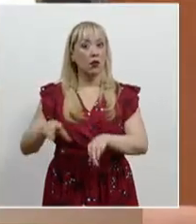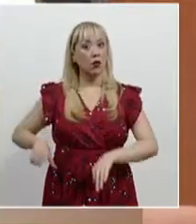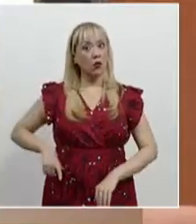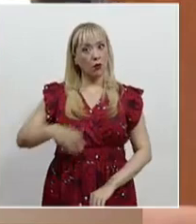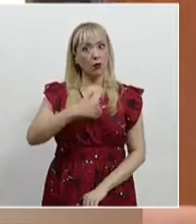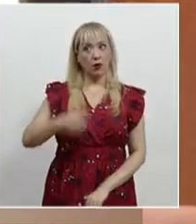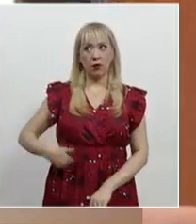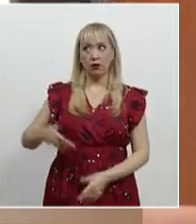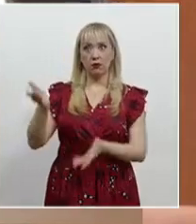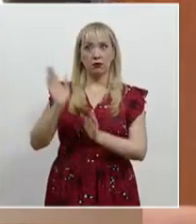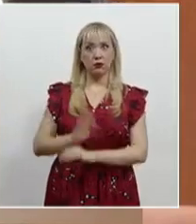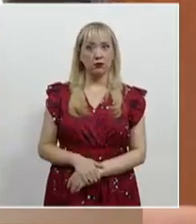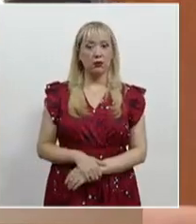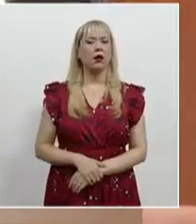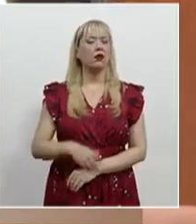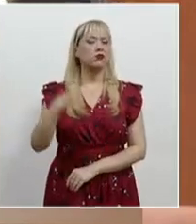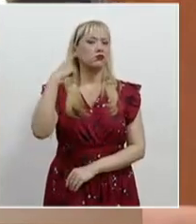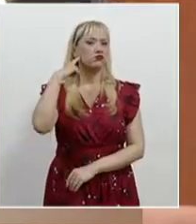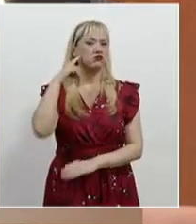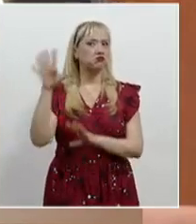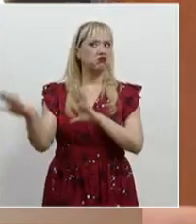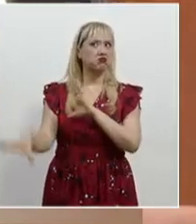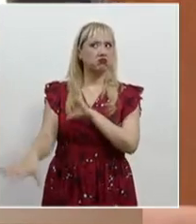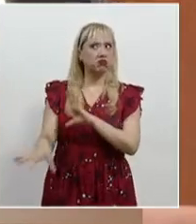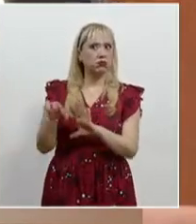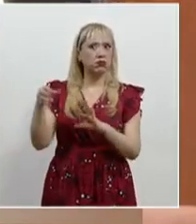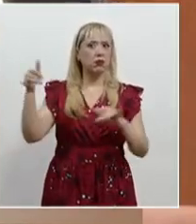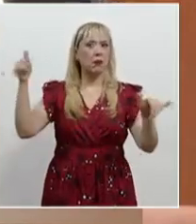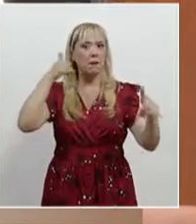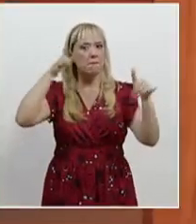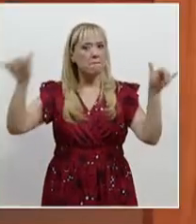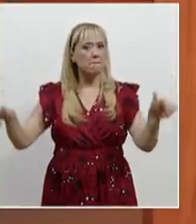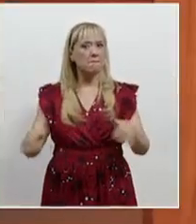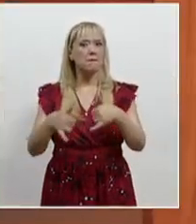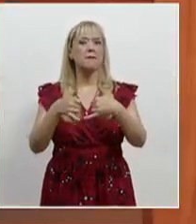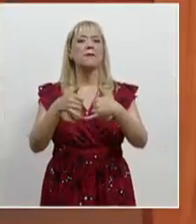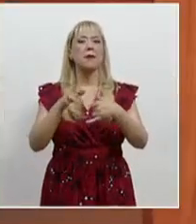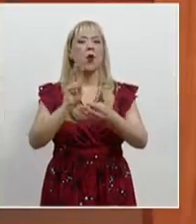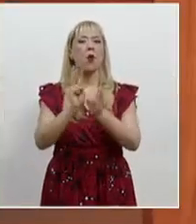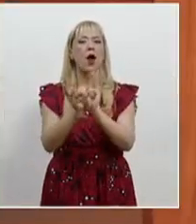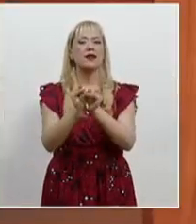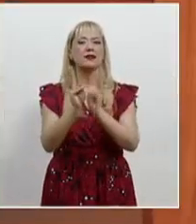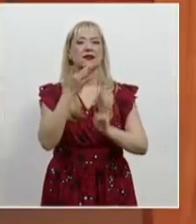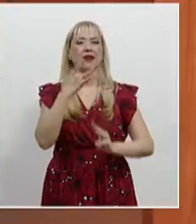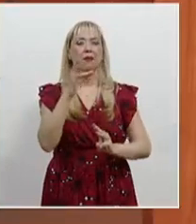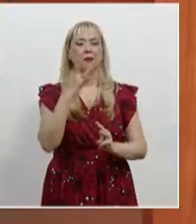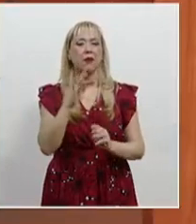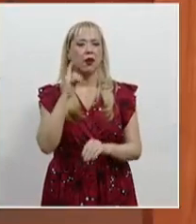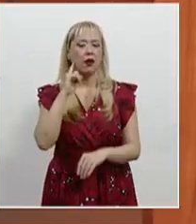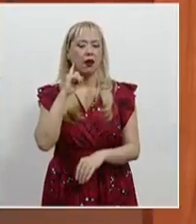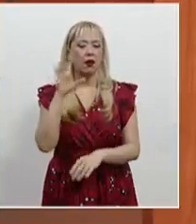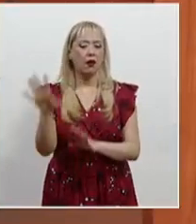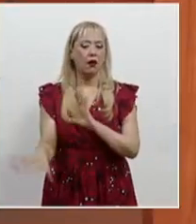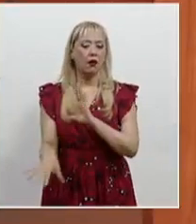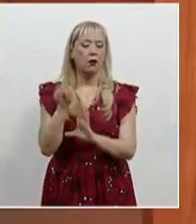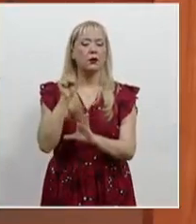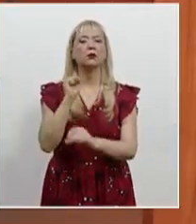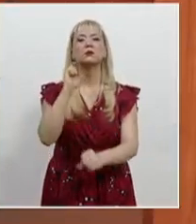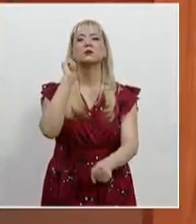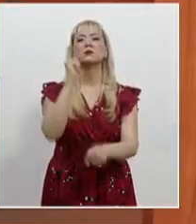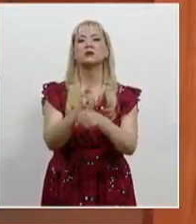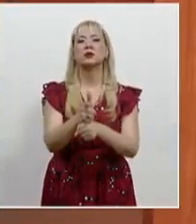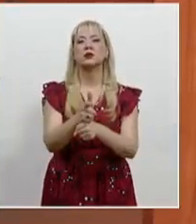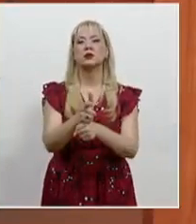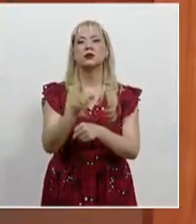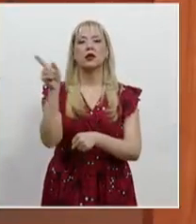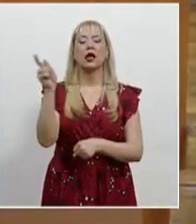magistrados validaron los audios extraídos de una conversación privada de WhatsApp para demostrar dichas conductas, aún cuando el funcionario